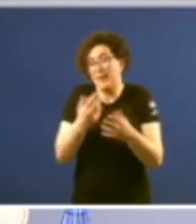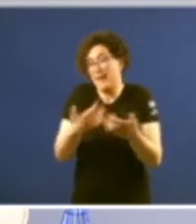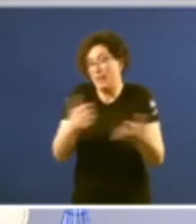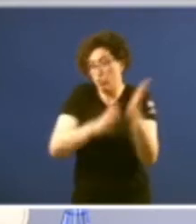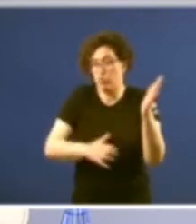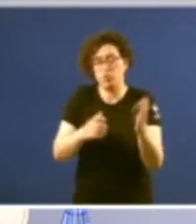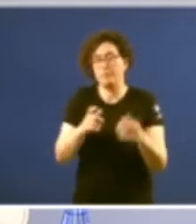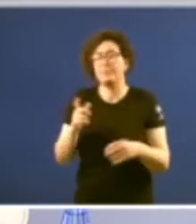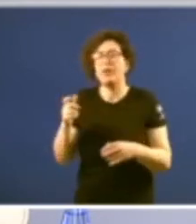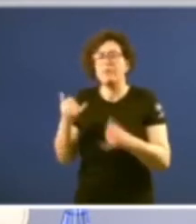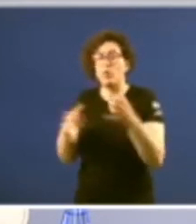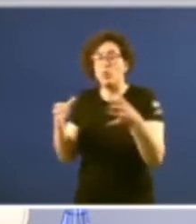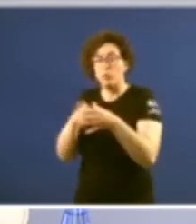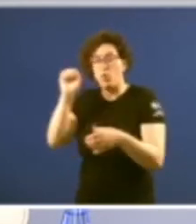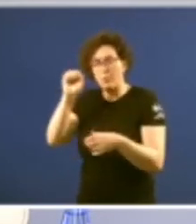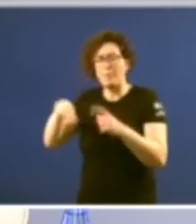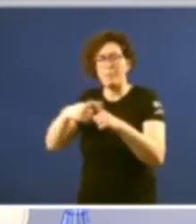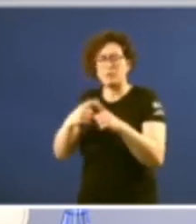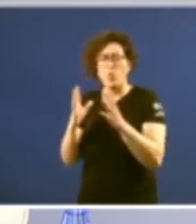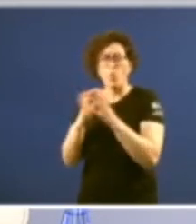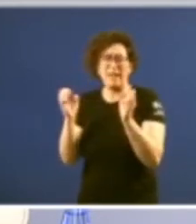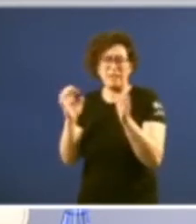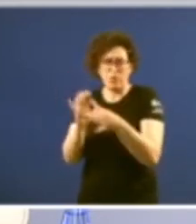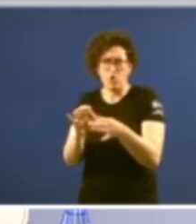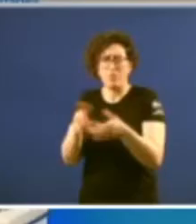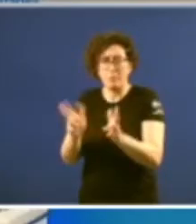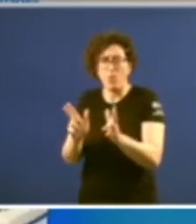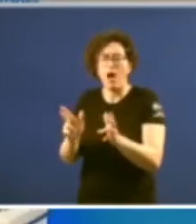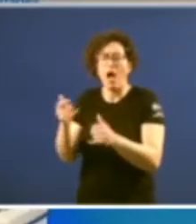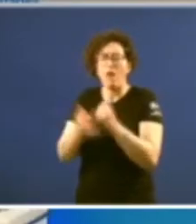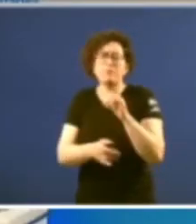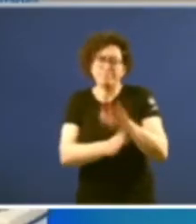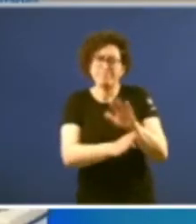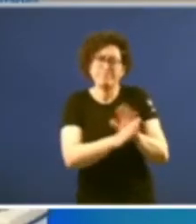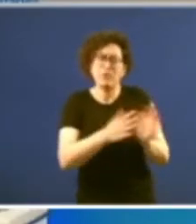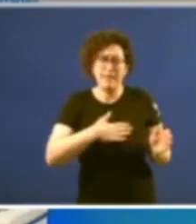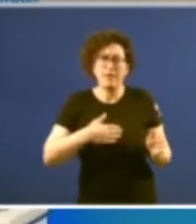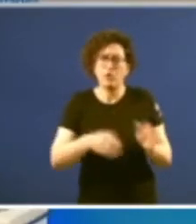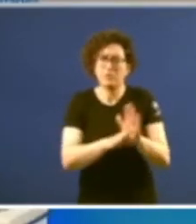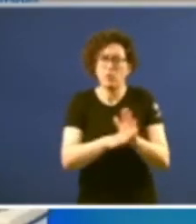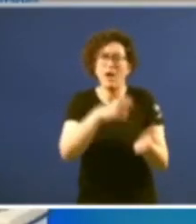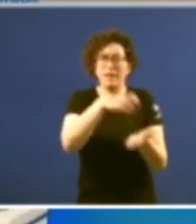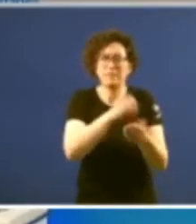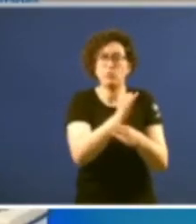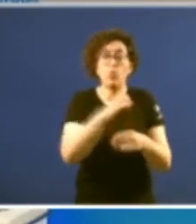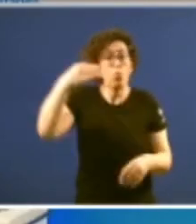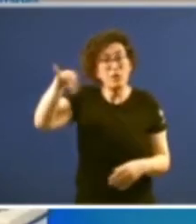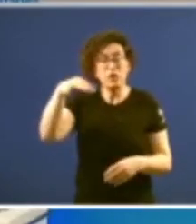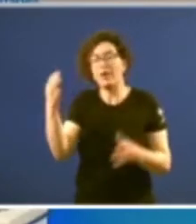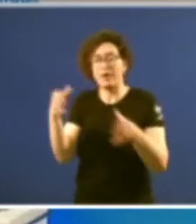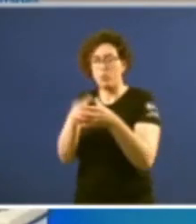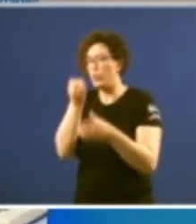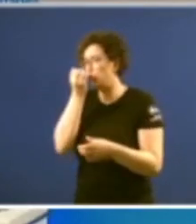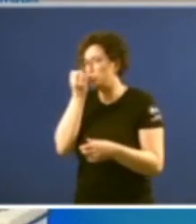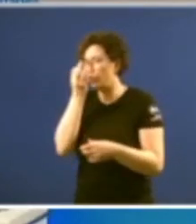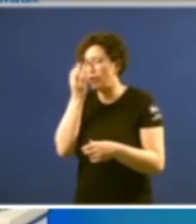grupo comunista e coalición democrática defenderon o mantemento desta institución e só os socialistas e non